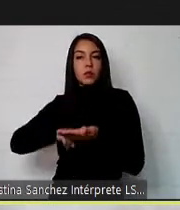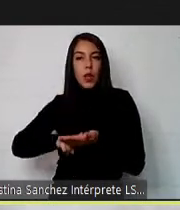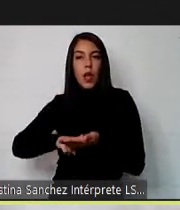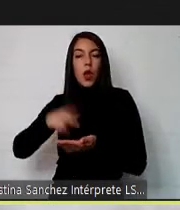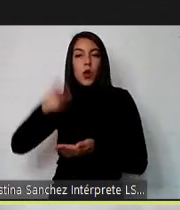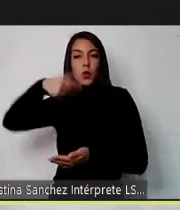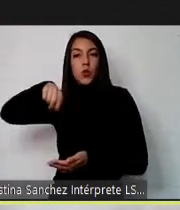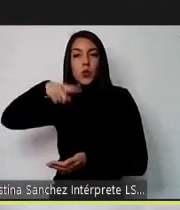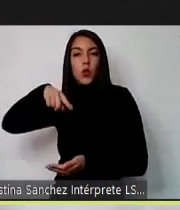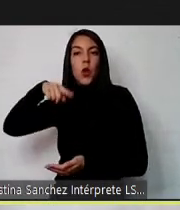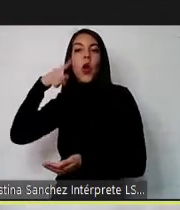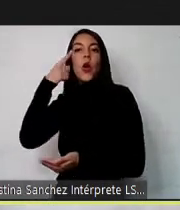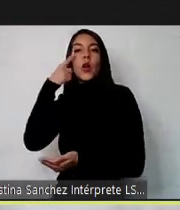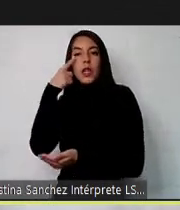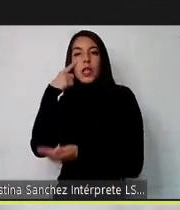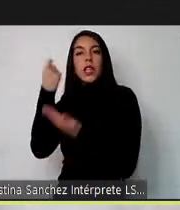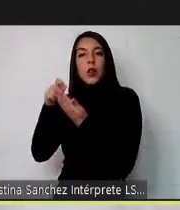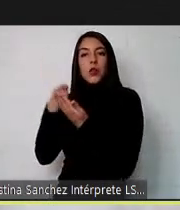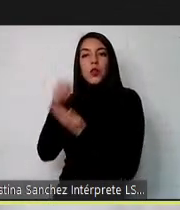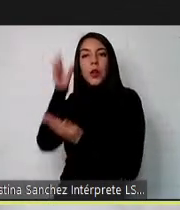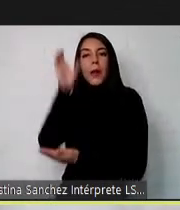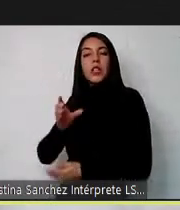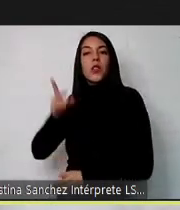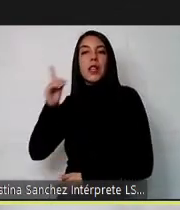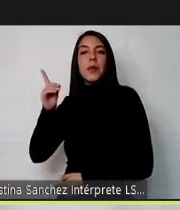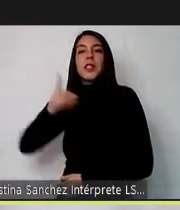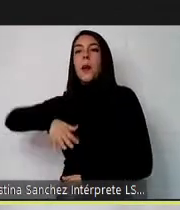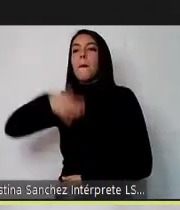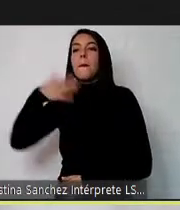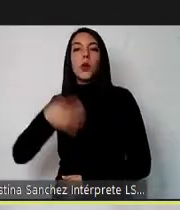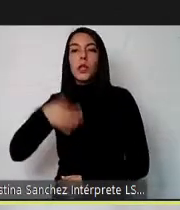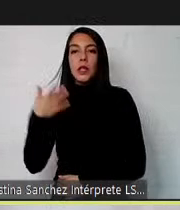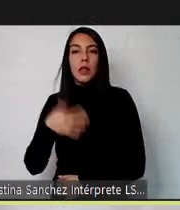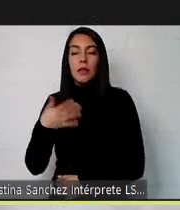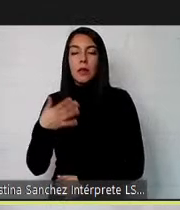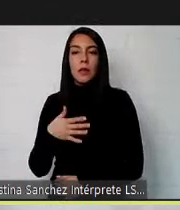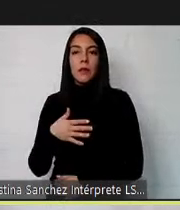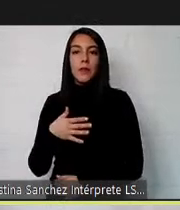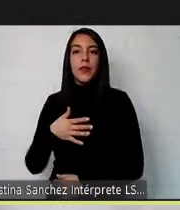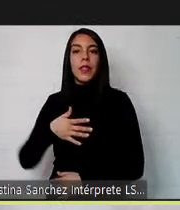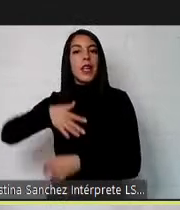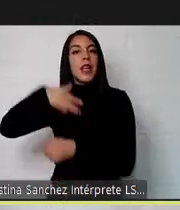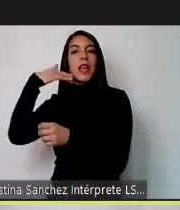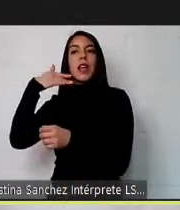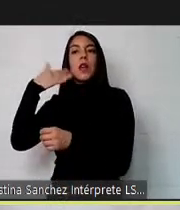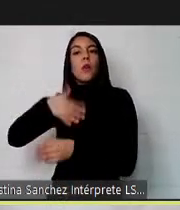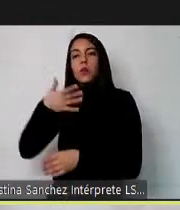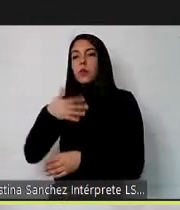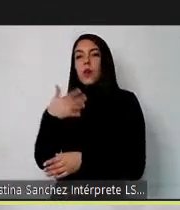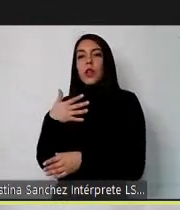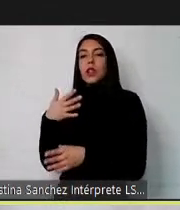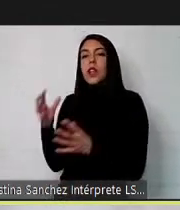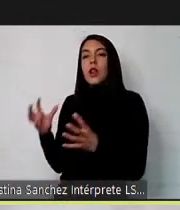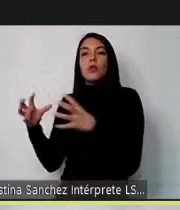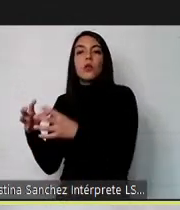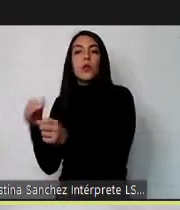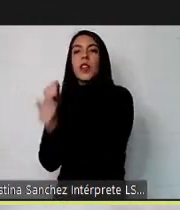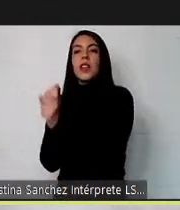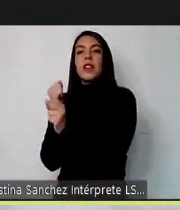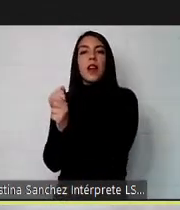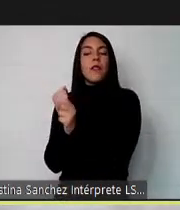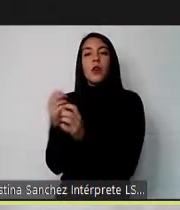que las personas con discapacidad son una importante fuente de trabajo son una fuente productiva son